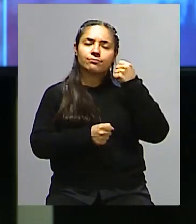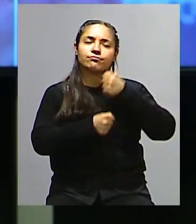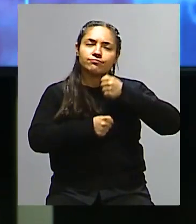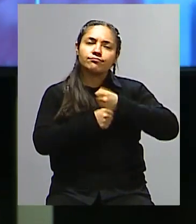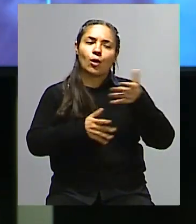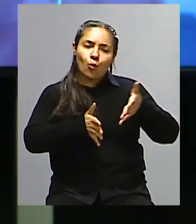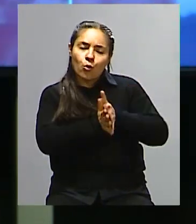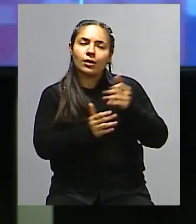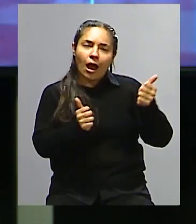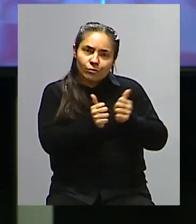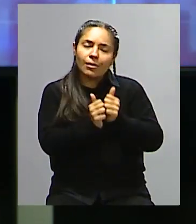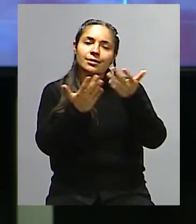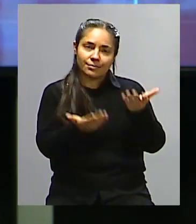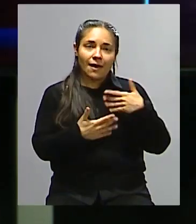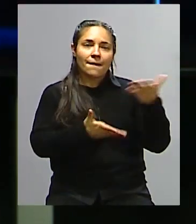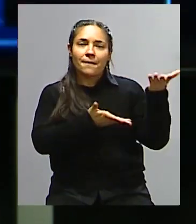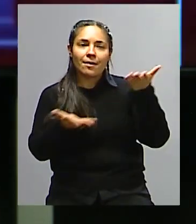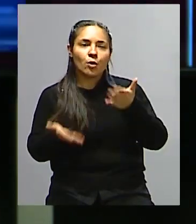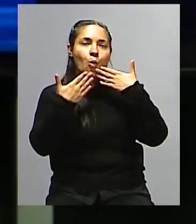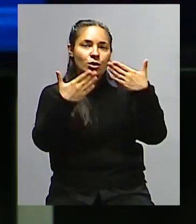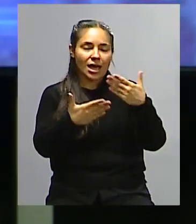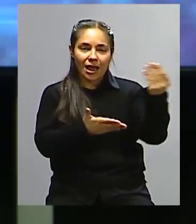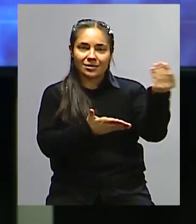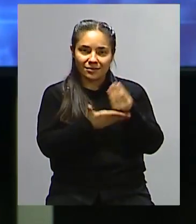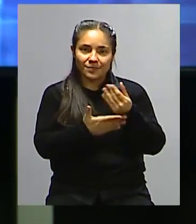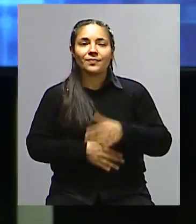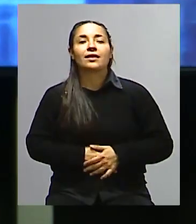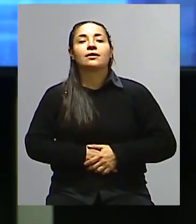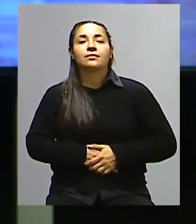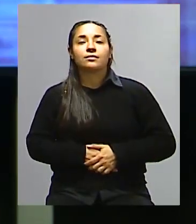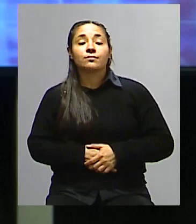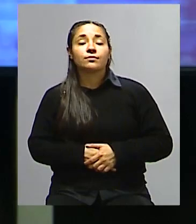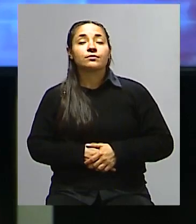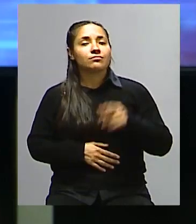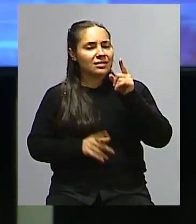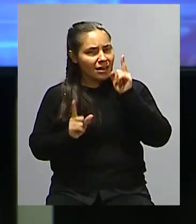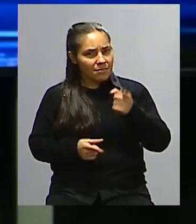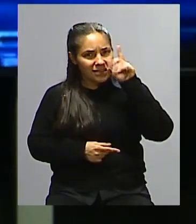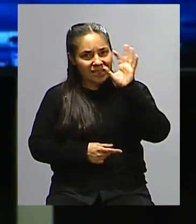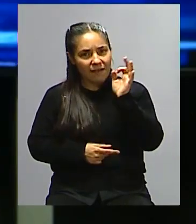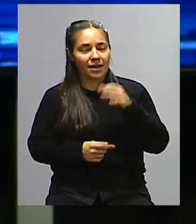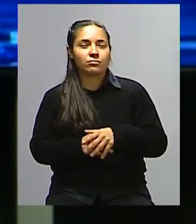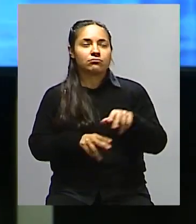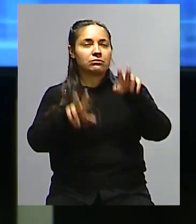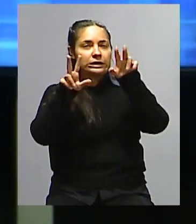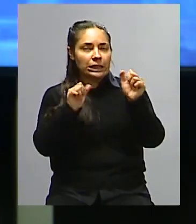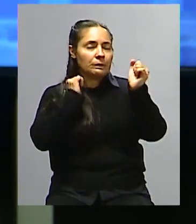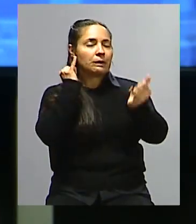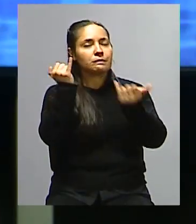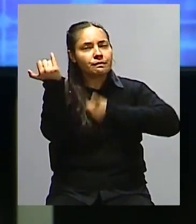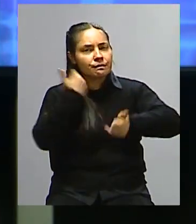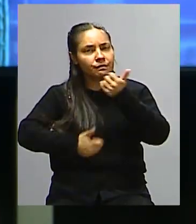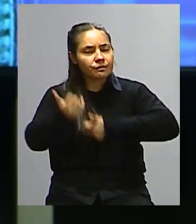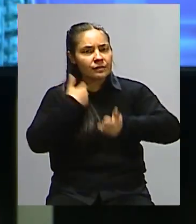Económico. Le vamos a dar la bienvenida. Víctor, gracias por venir. Pero además queríamos saber, que nos pongas en autos de qué se trata este tema, ¿no? De